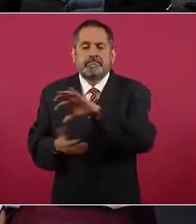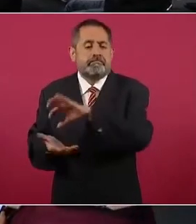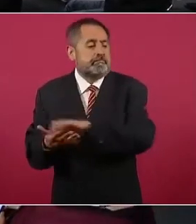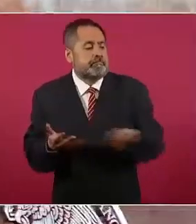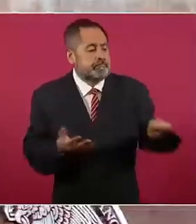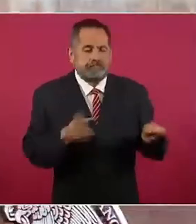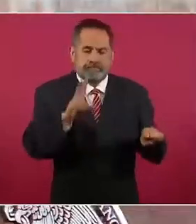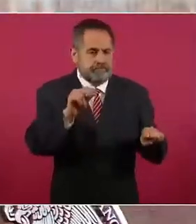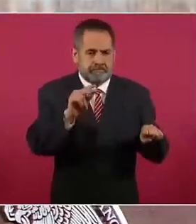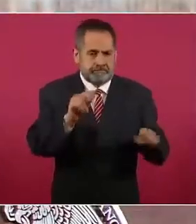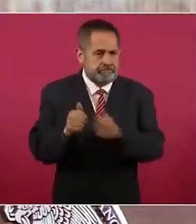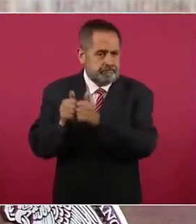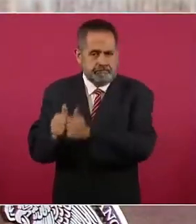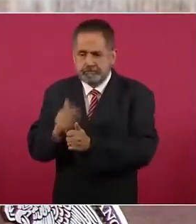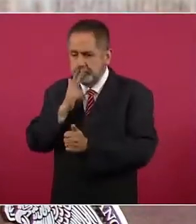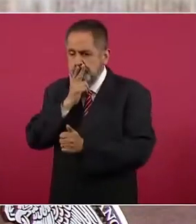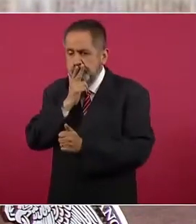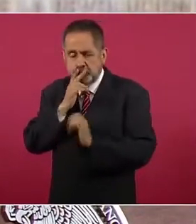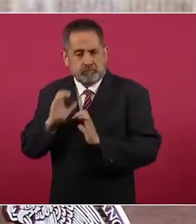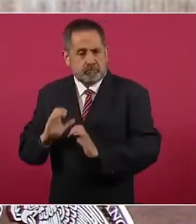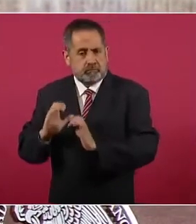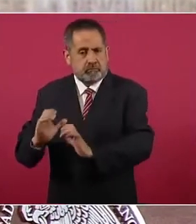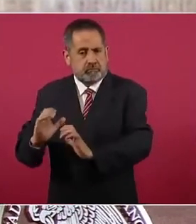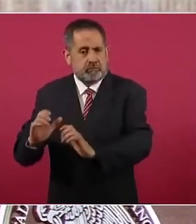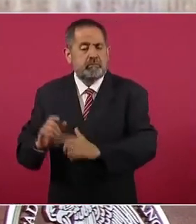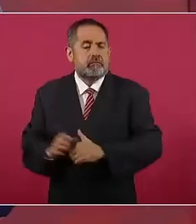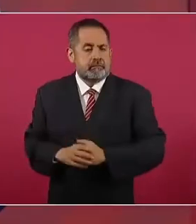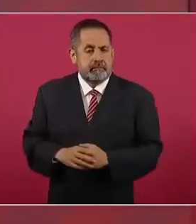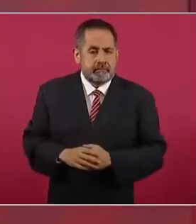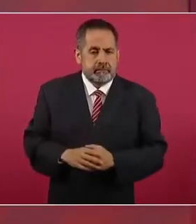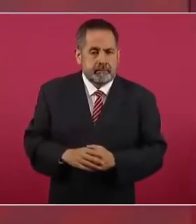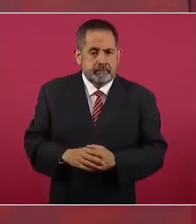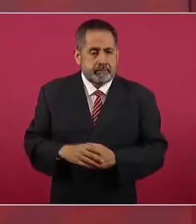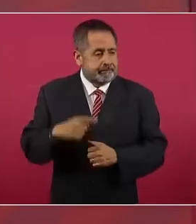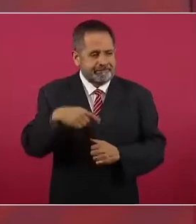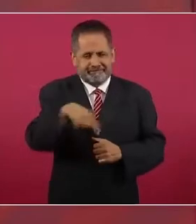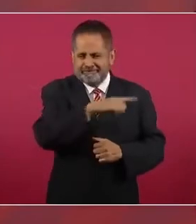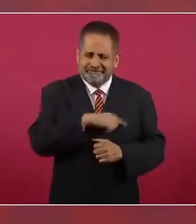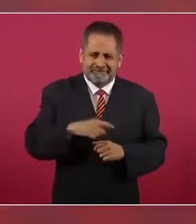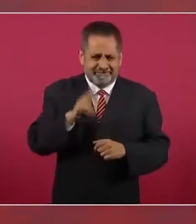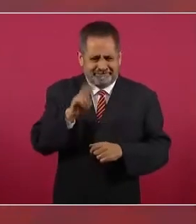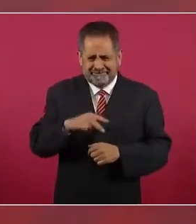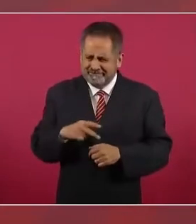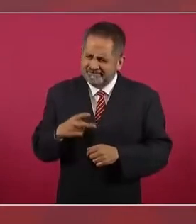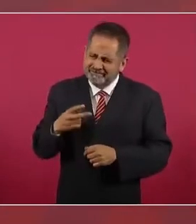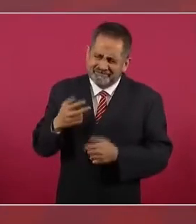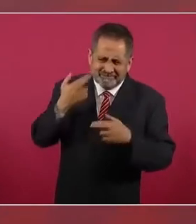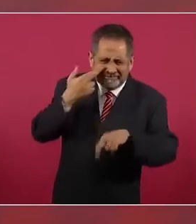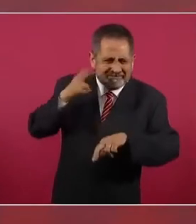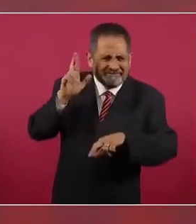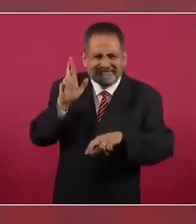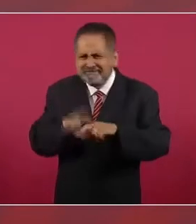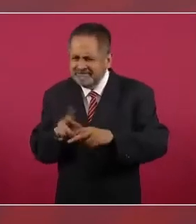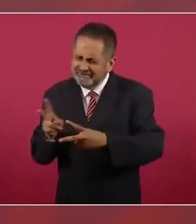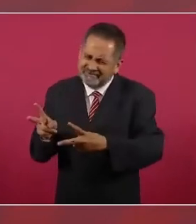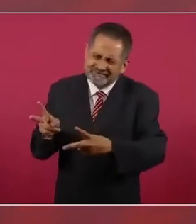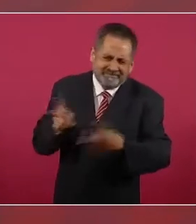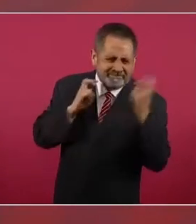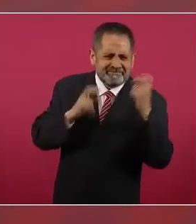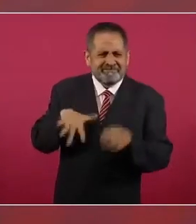son depredadores, corruptos.